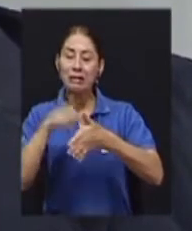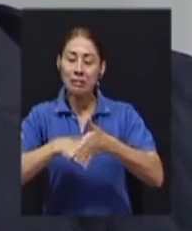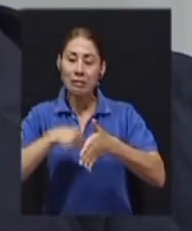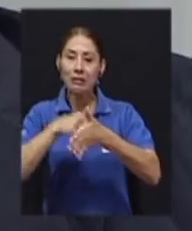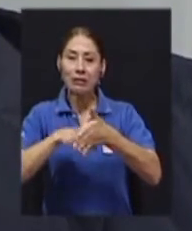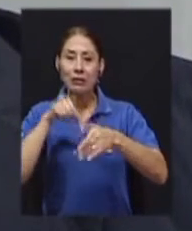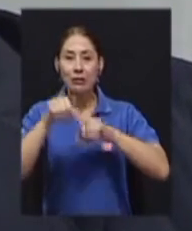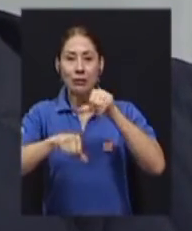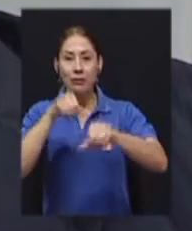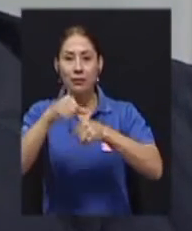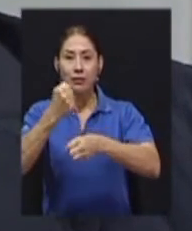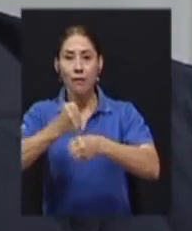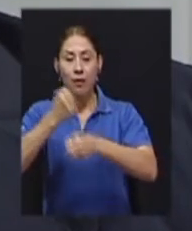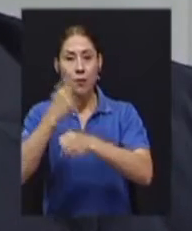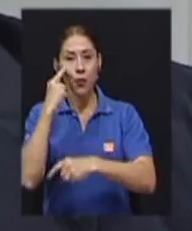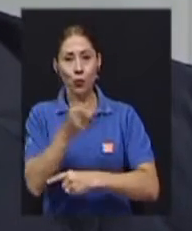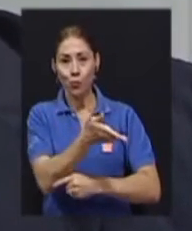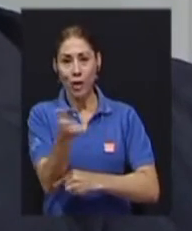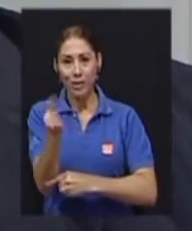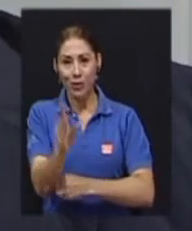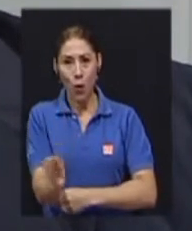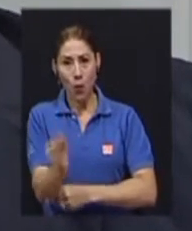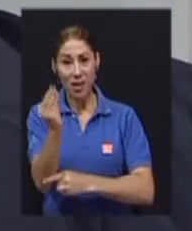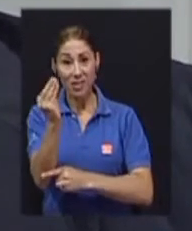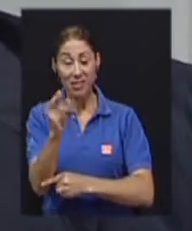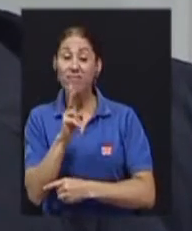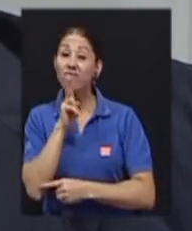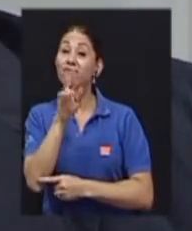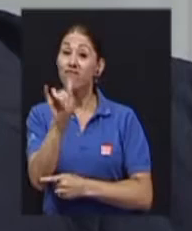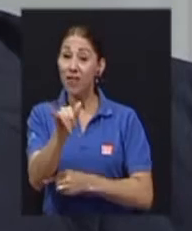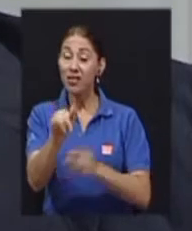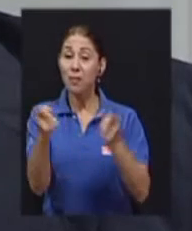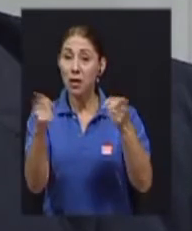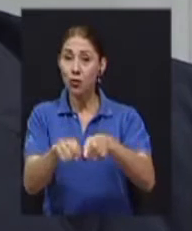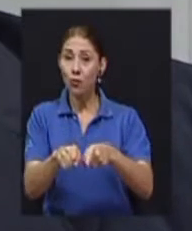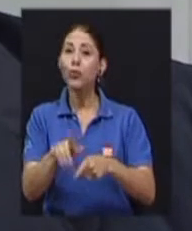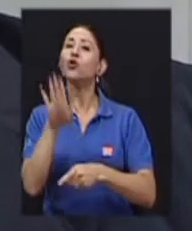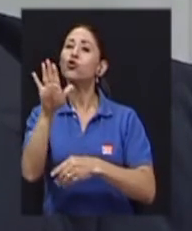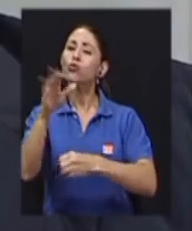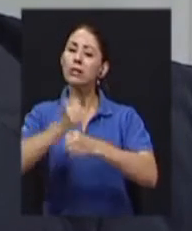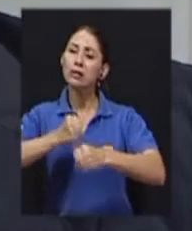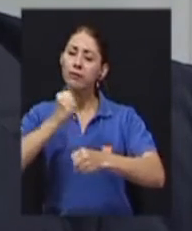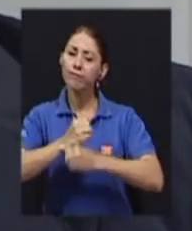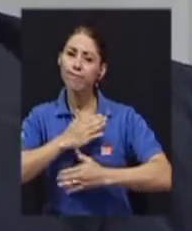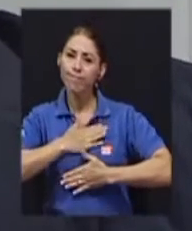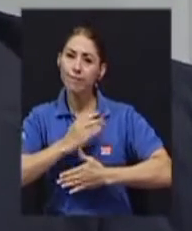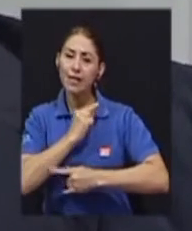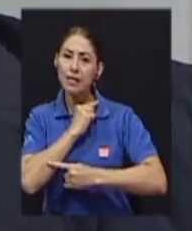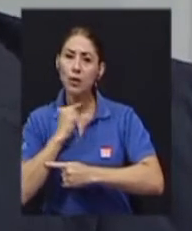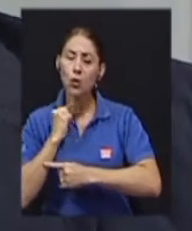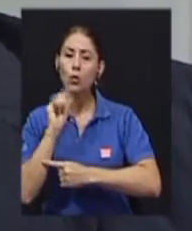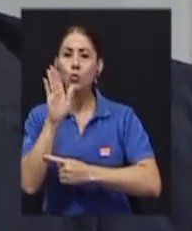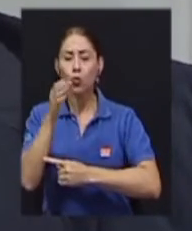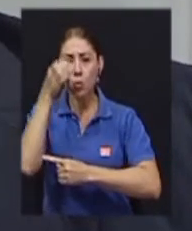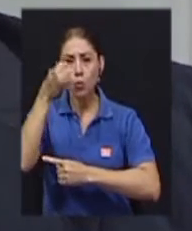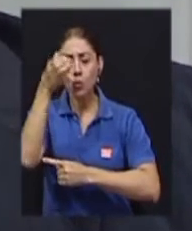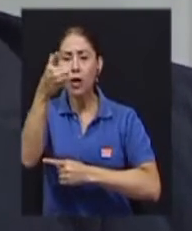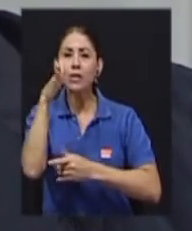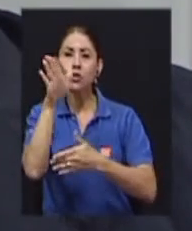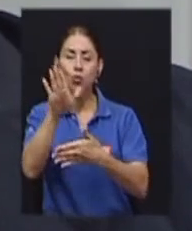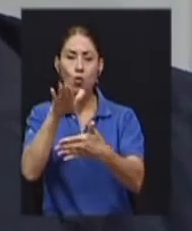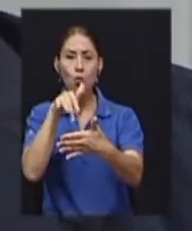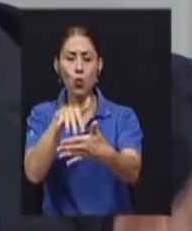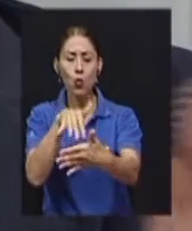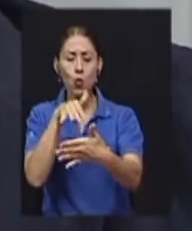Y así fue efectivamente, su sacerdocio, su cultura, su preparación, sus numerosas obras,